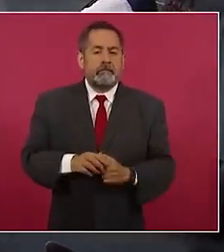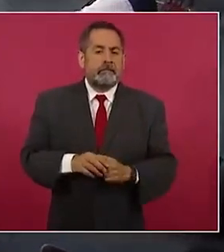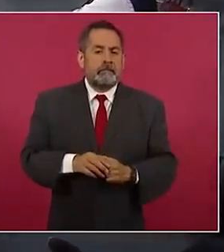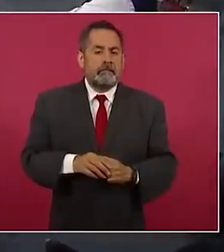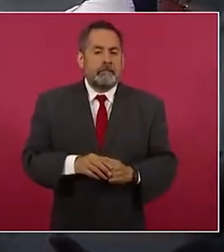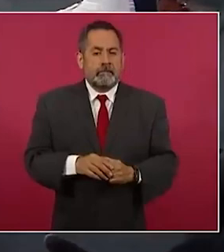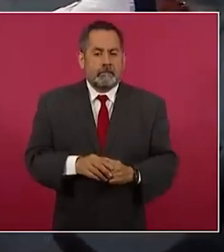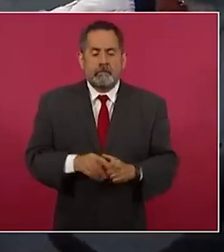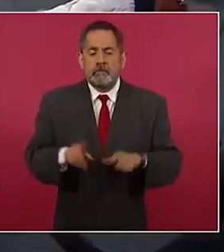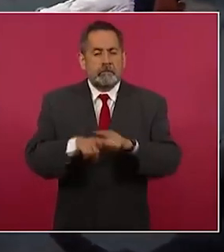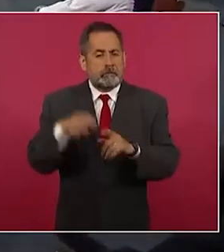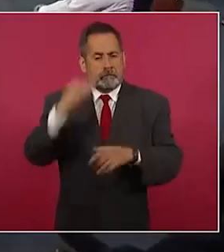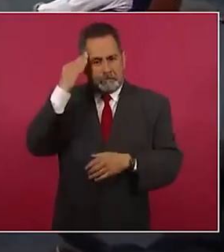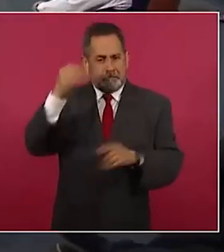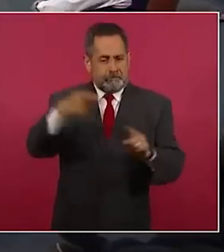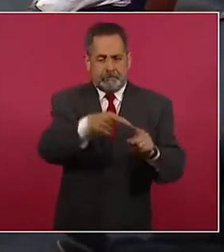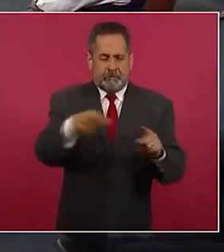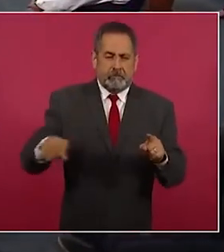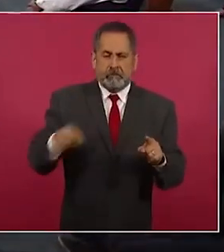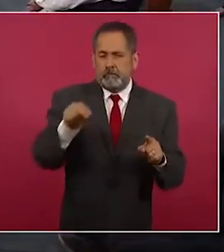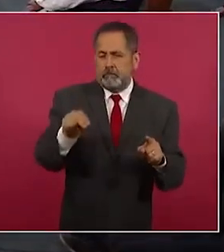en el periodo neoliberal.